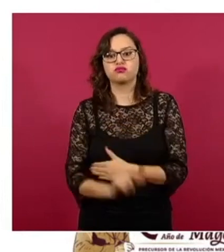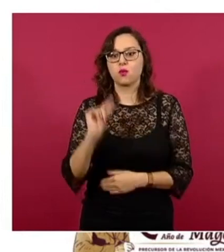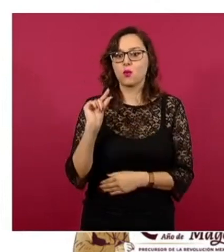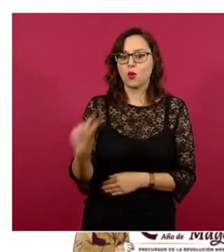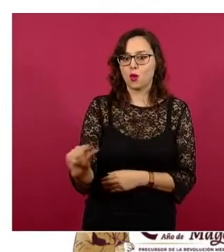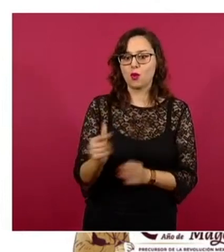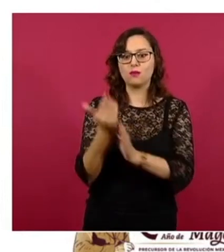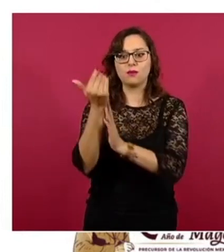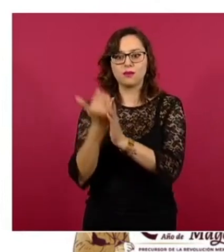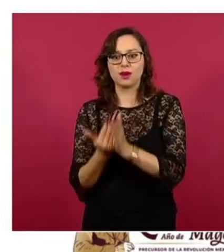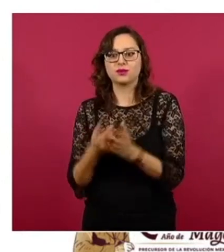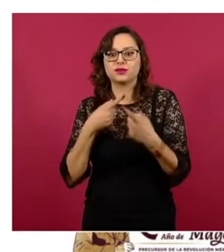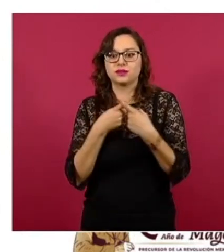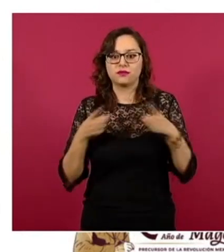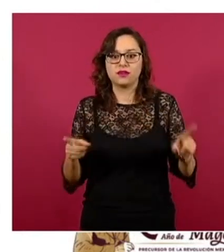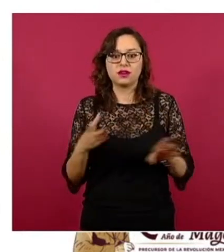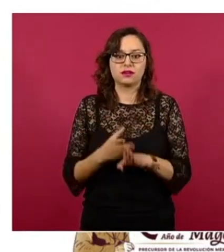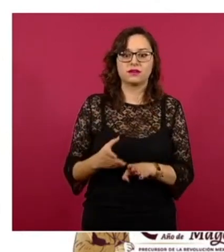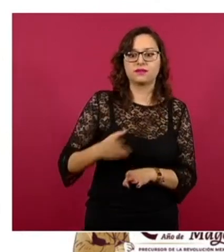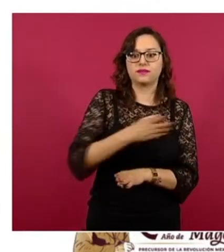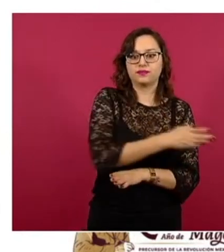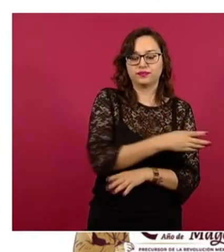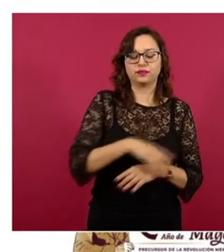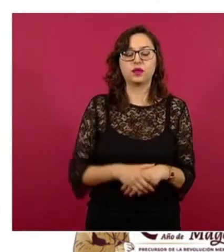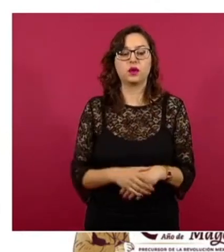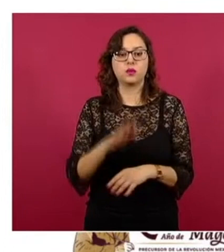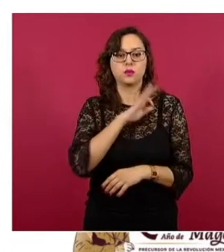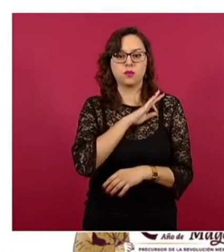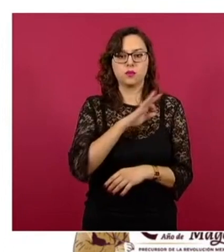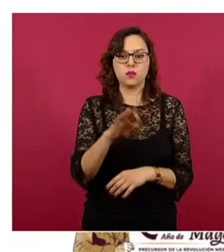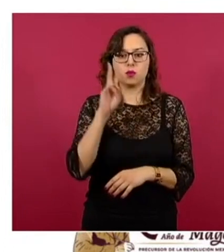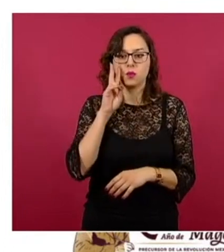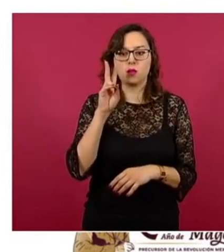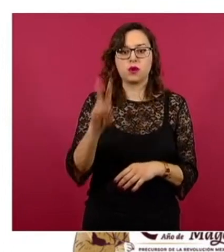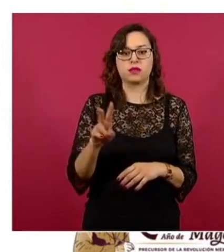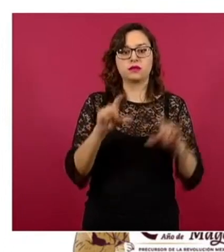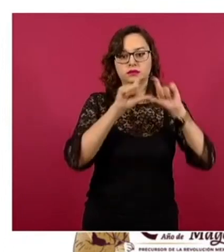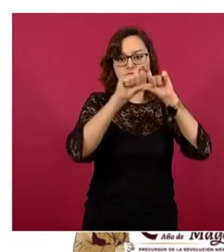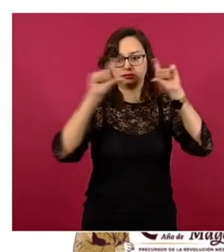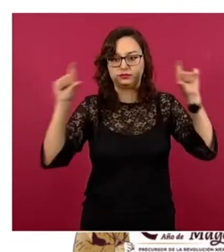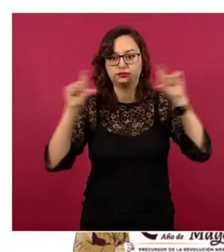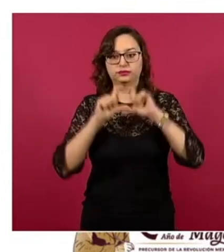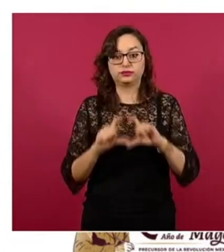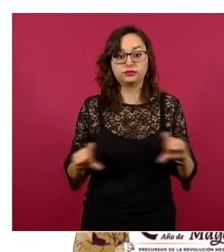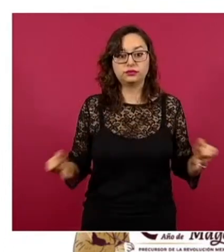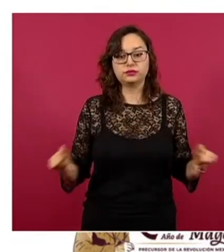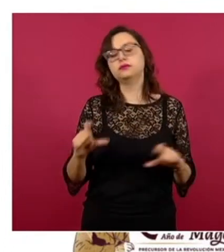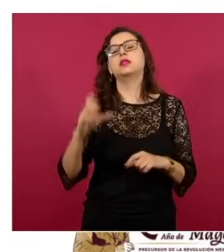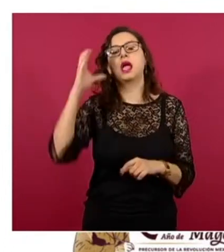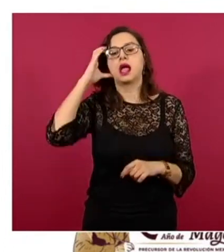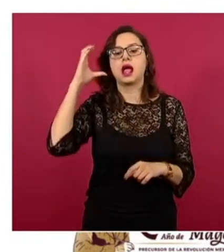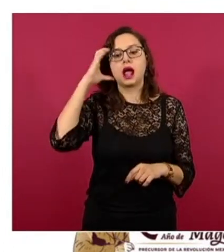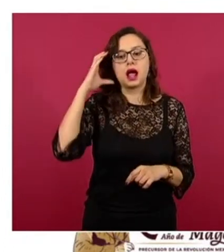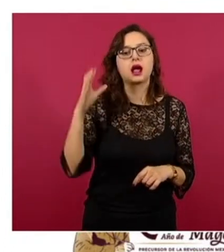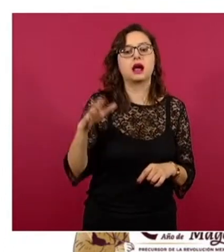inicio de la epidemia. En la sombra de color claro que se ven estas dos gráficas, la de arriba camas generales, la de